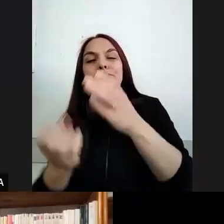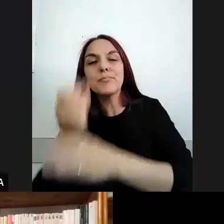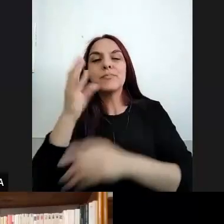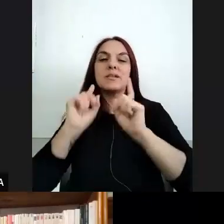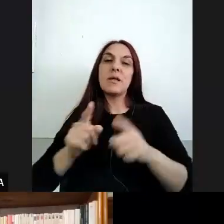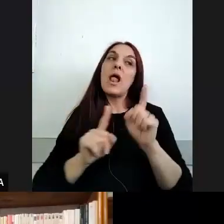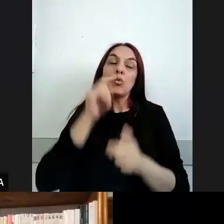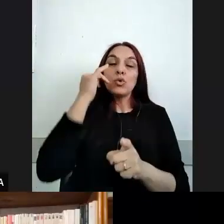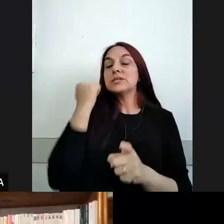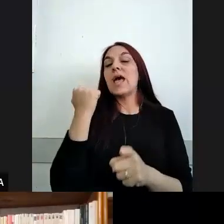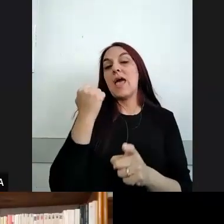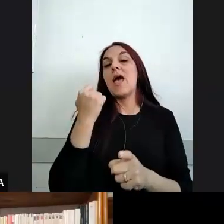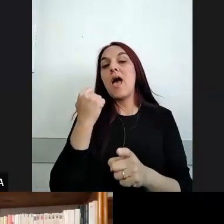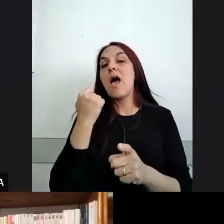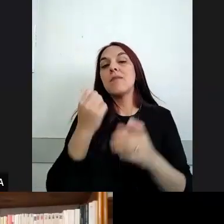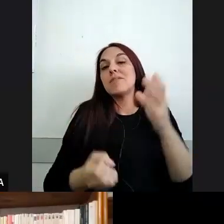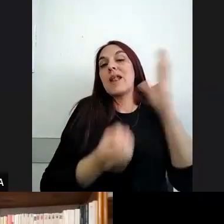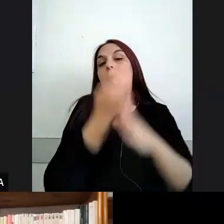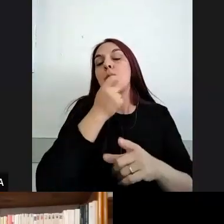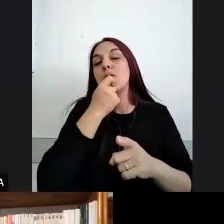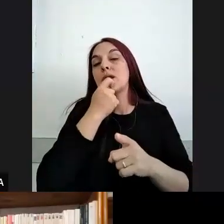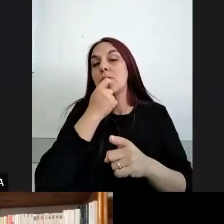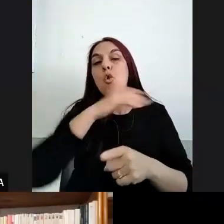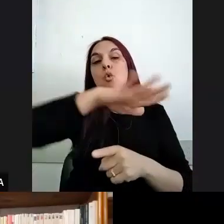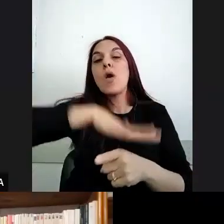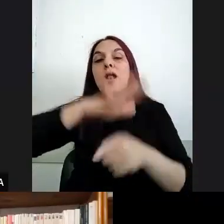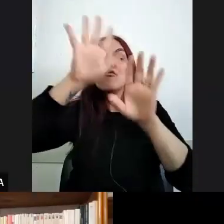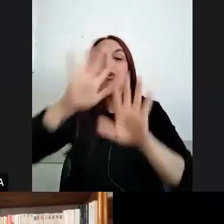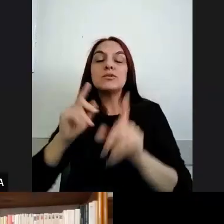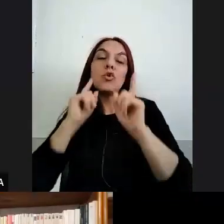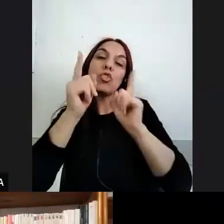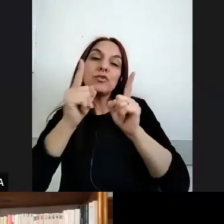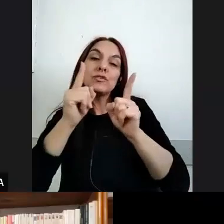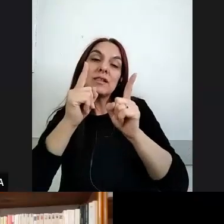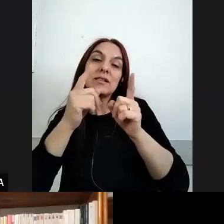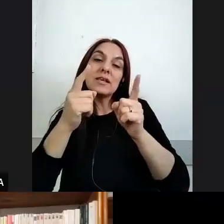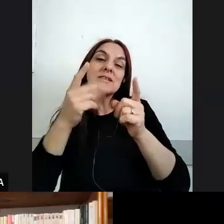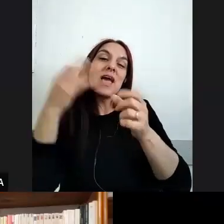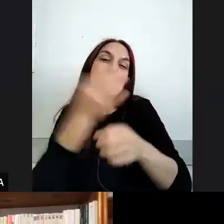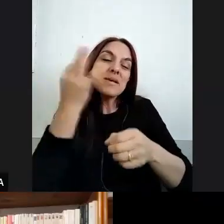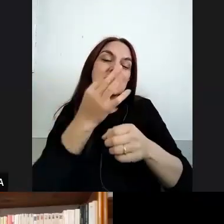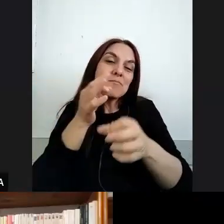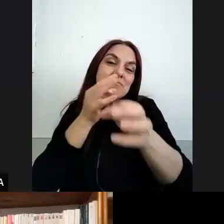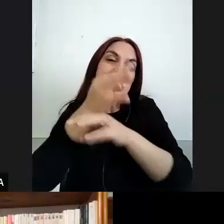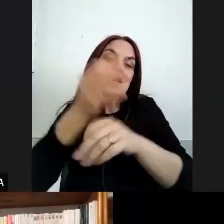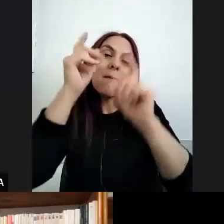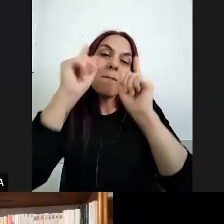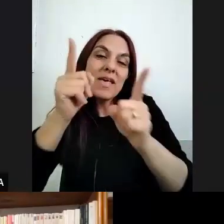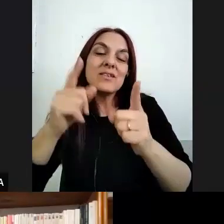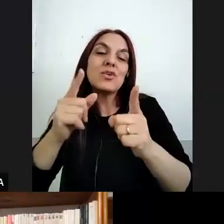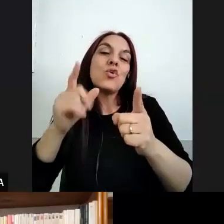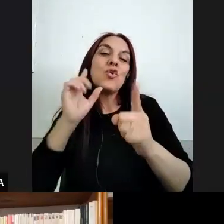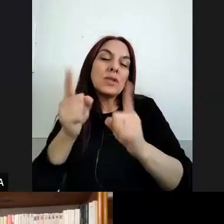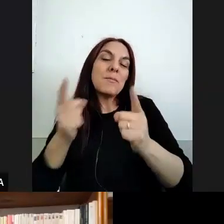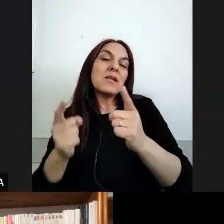haciendo como en espacios de formación docente que atienden a la formación de maestros y auxiliares indígenas por ejemplo ¿no?